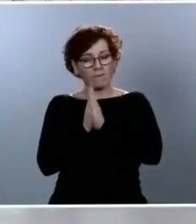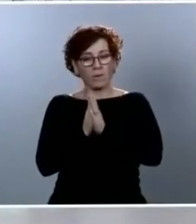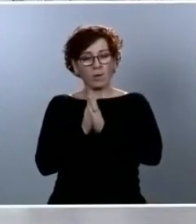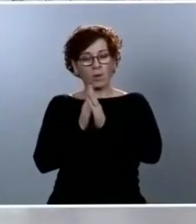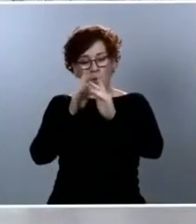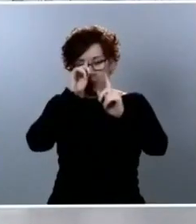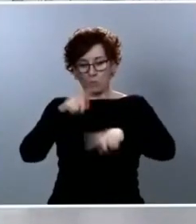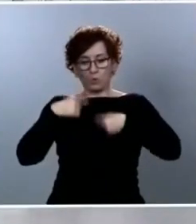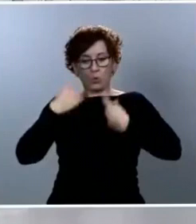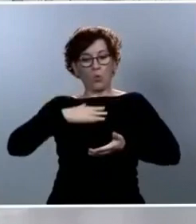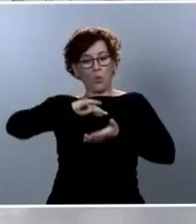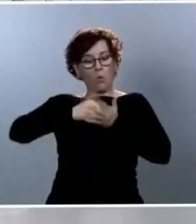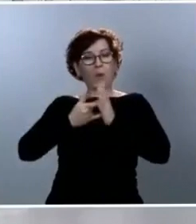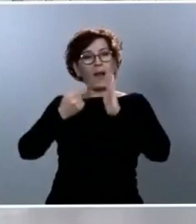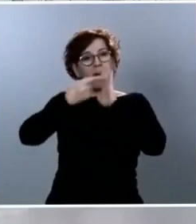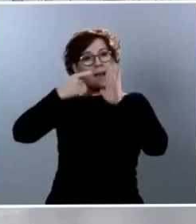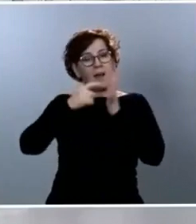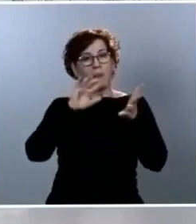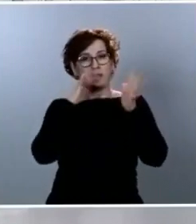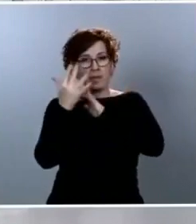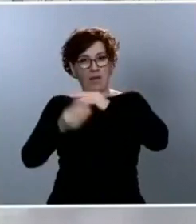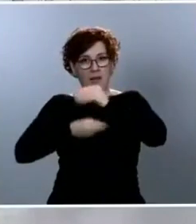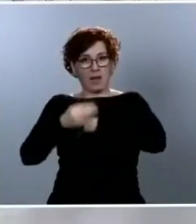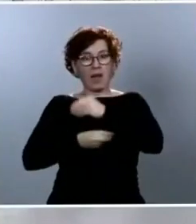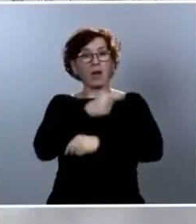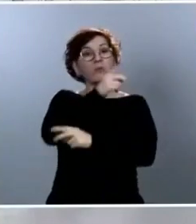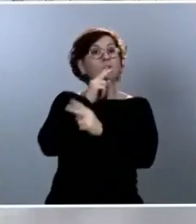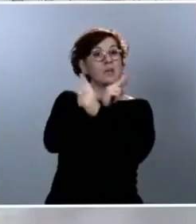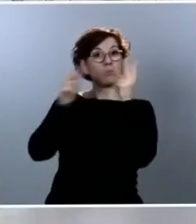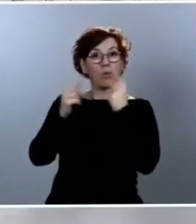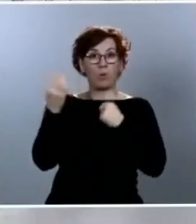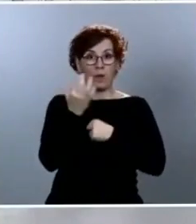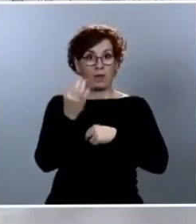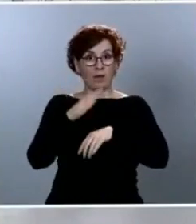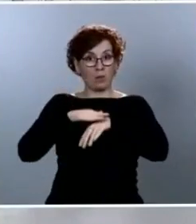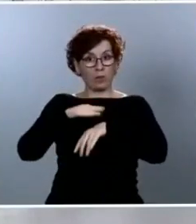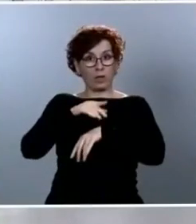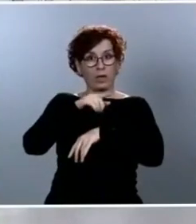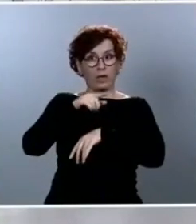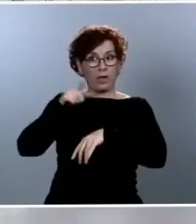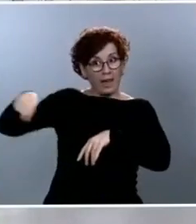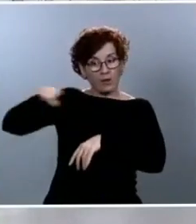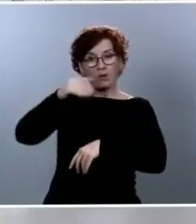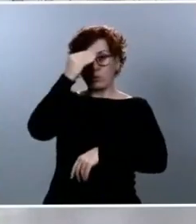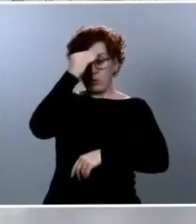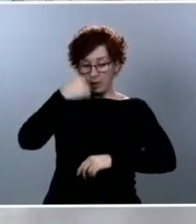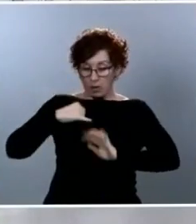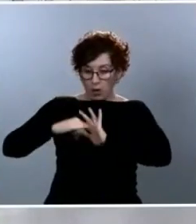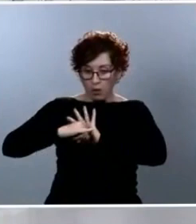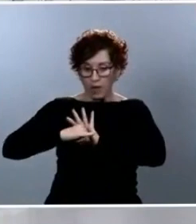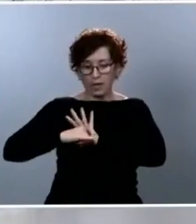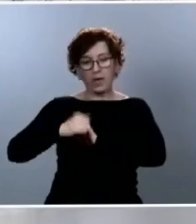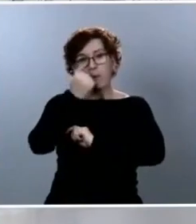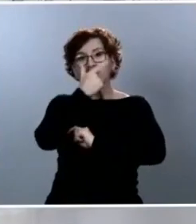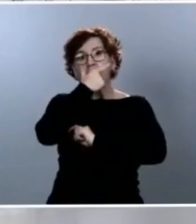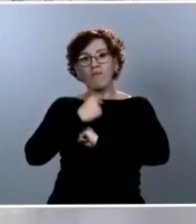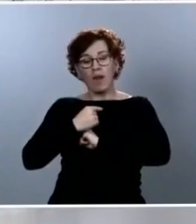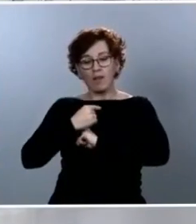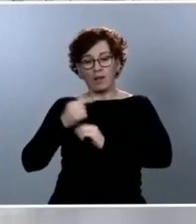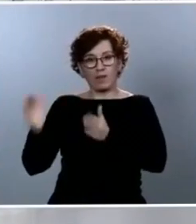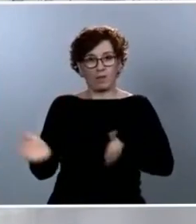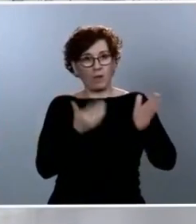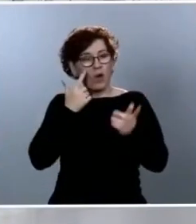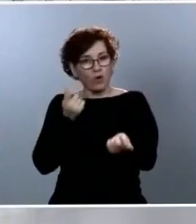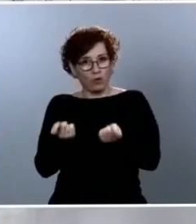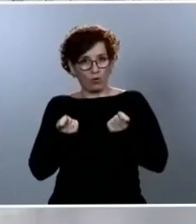responder? Porque ellos creen que desde la cercanía se gestiona mejor este tipo de situaciones y la desescalada. Luego le quería pedir también sobre